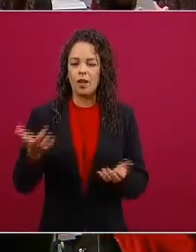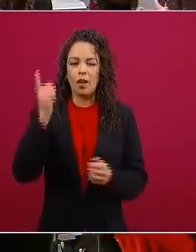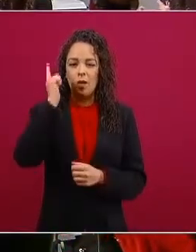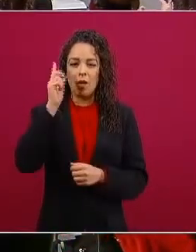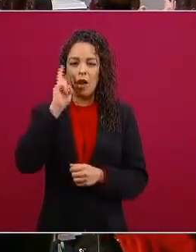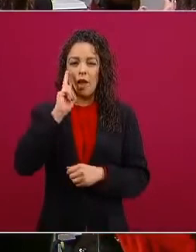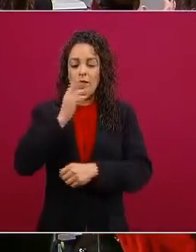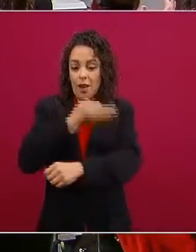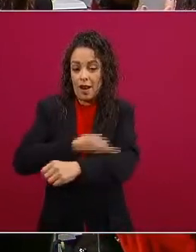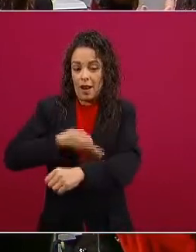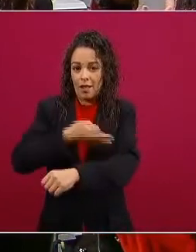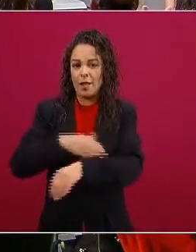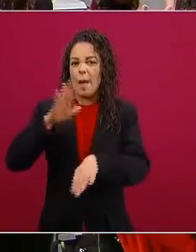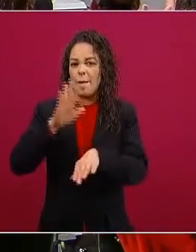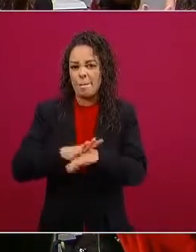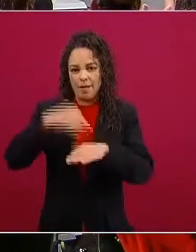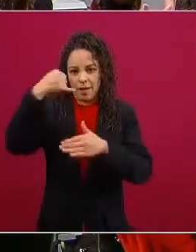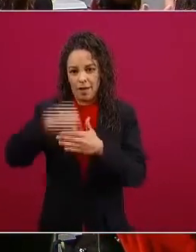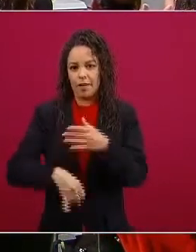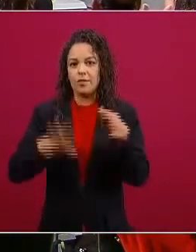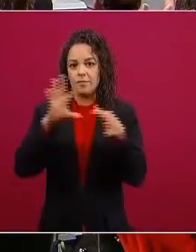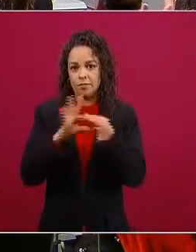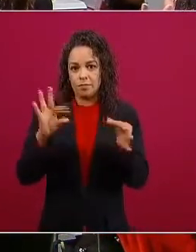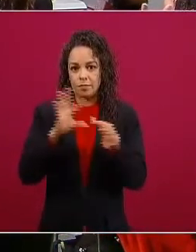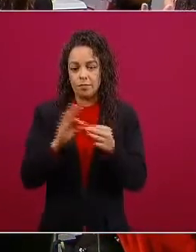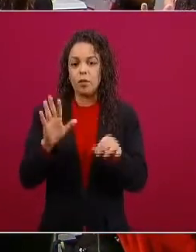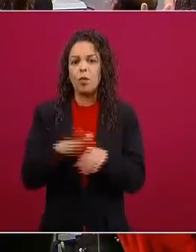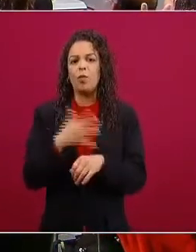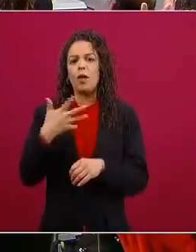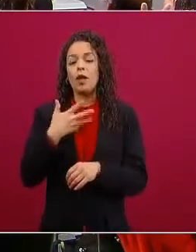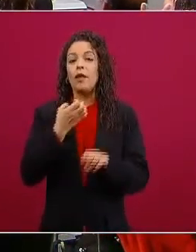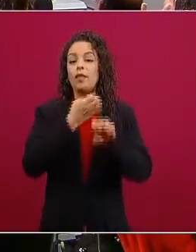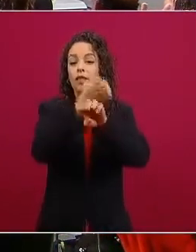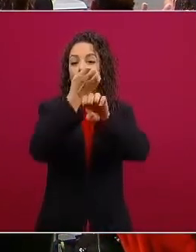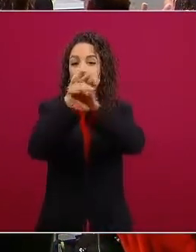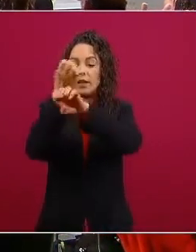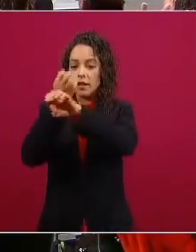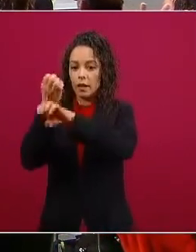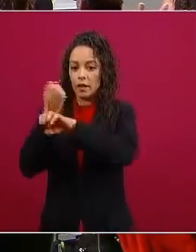explican más porque hay una estatal ahí está ahí otra